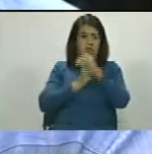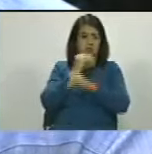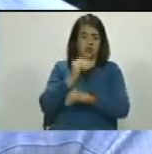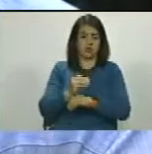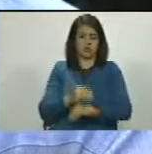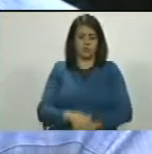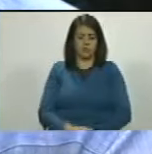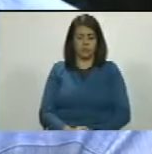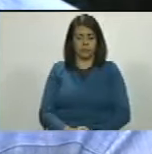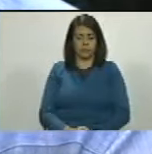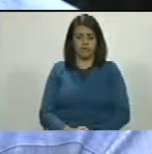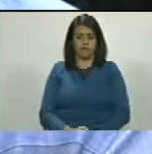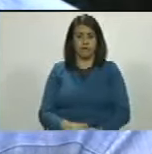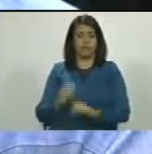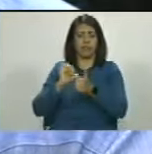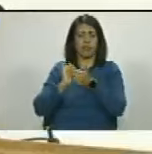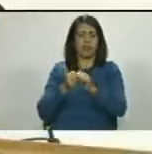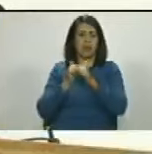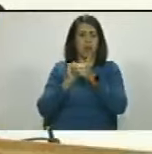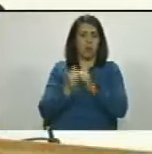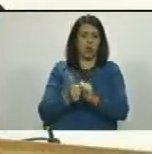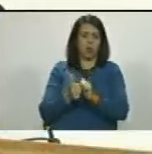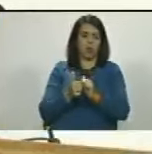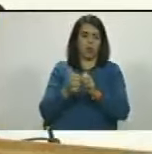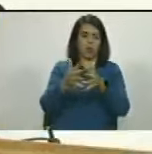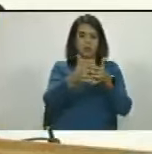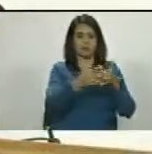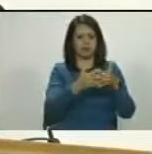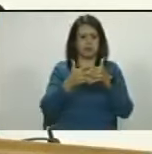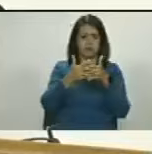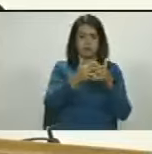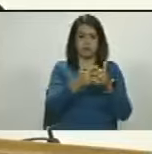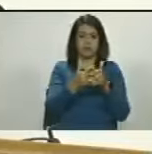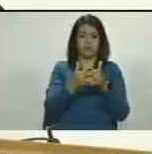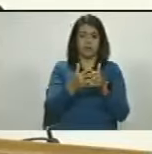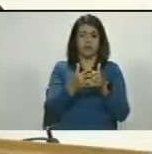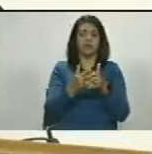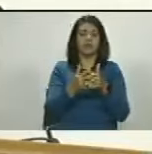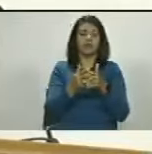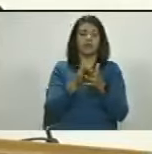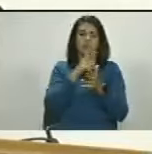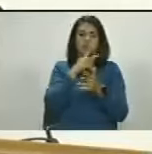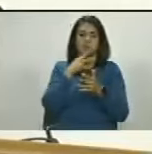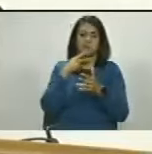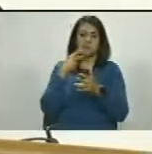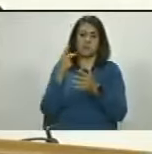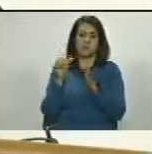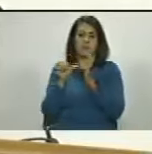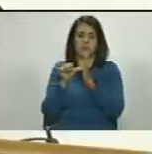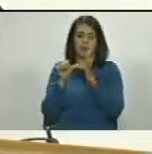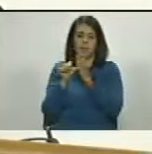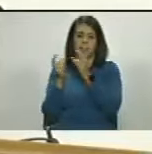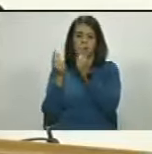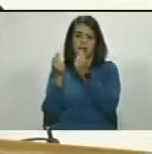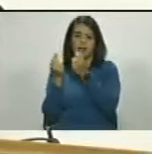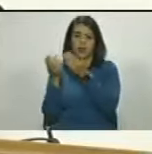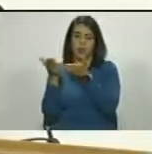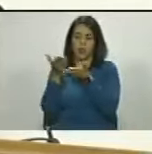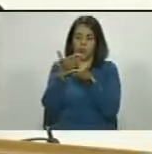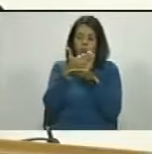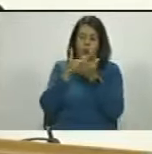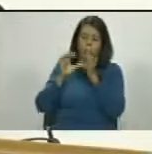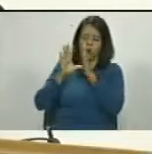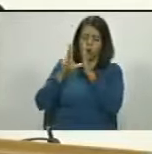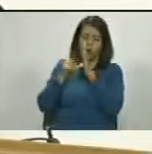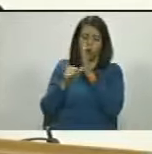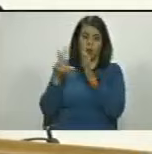de deportista en Estados Unidos disfrutando las mieles de los recursos del dinero que ha sido robado a